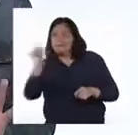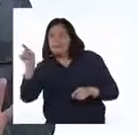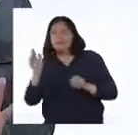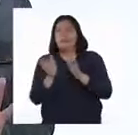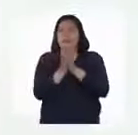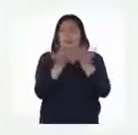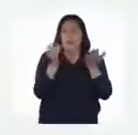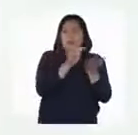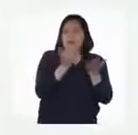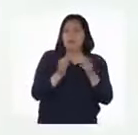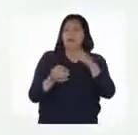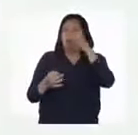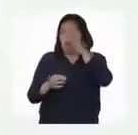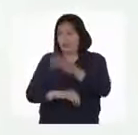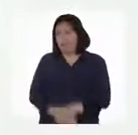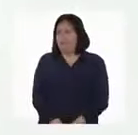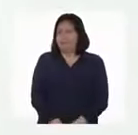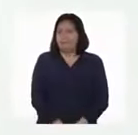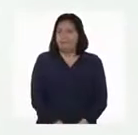u hojas.